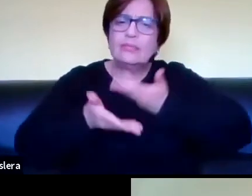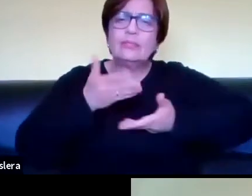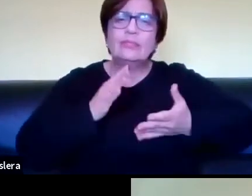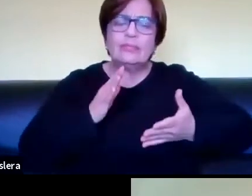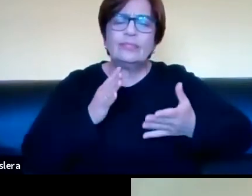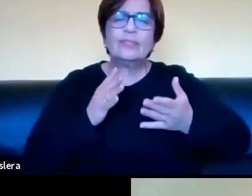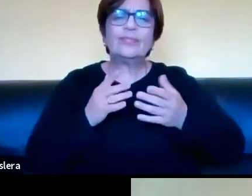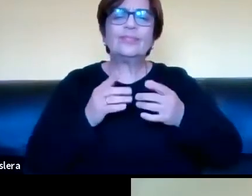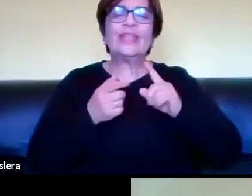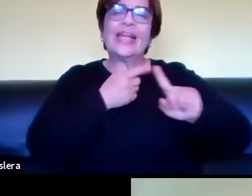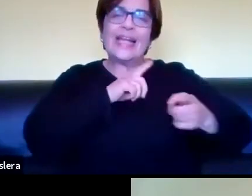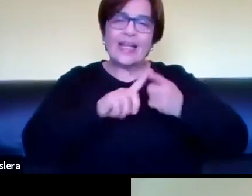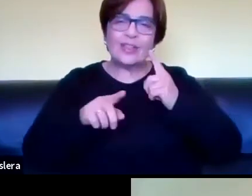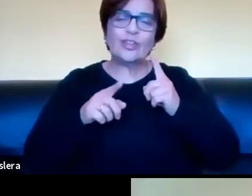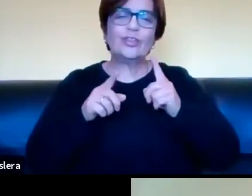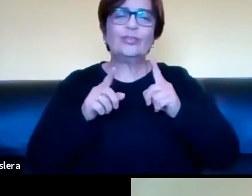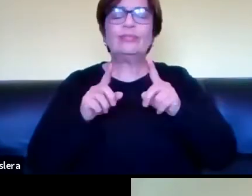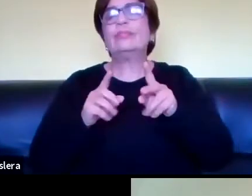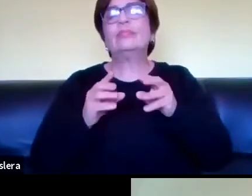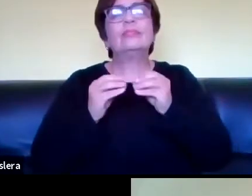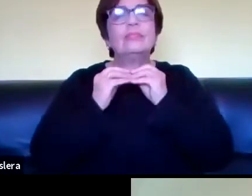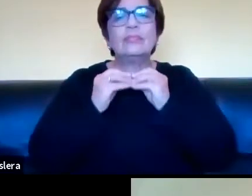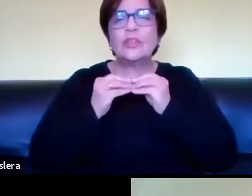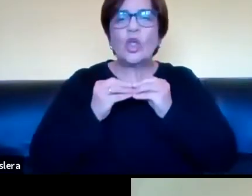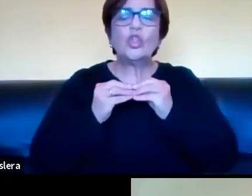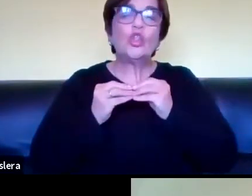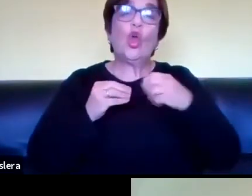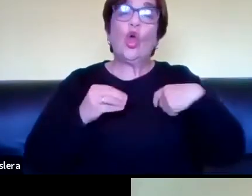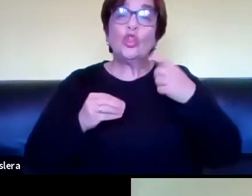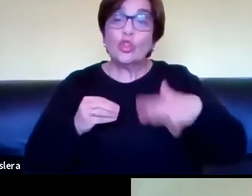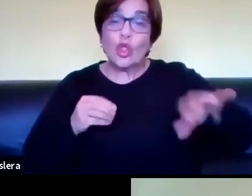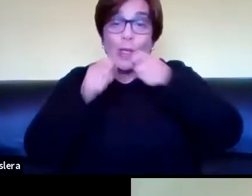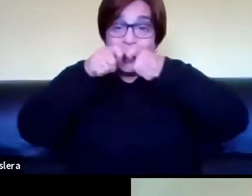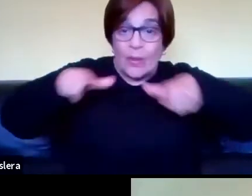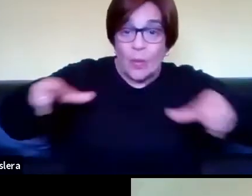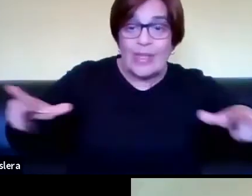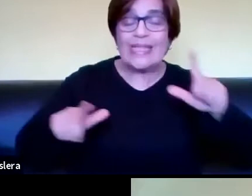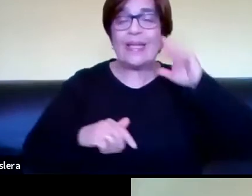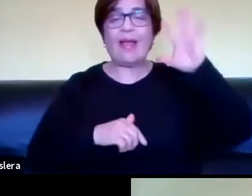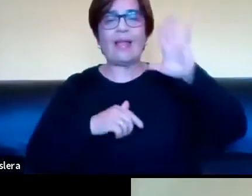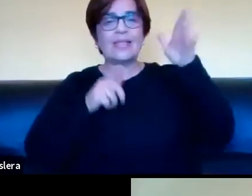temas que tienen que ver con la sociolingüística, con la psicolingüística,